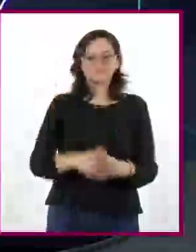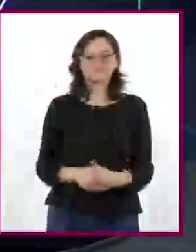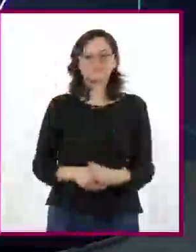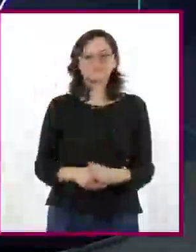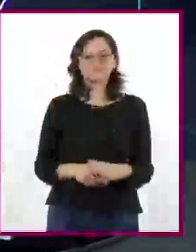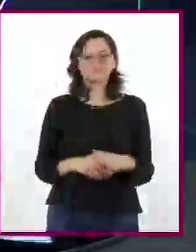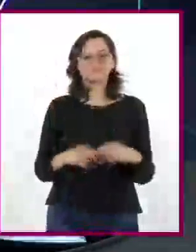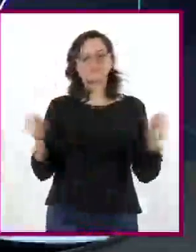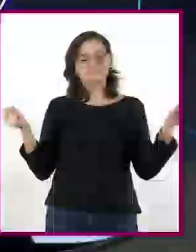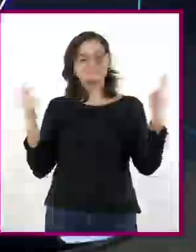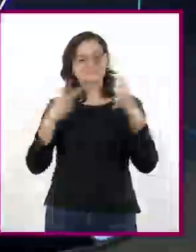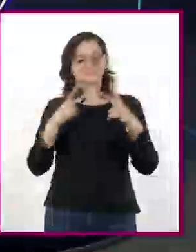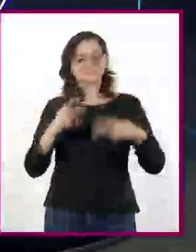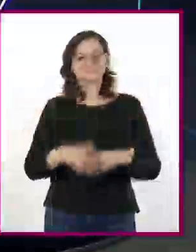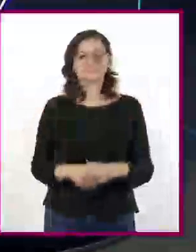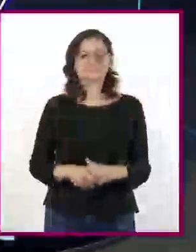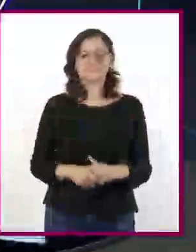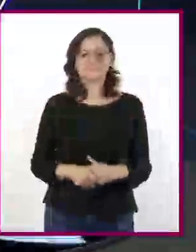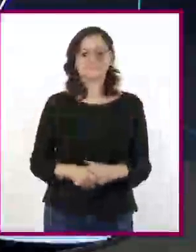¡Hasta pronto, mundo!